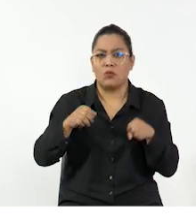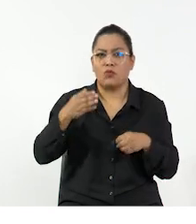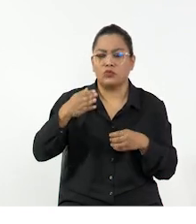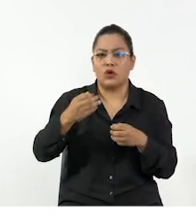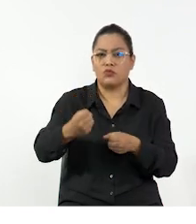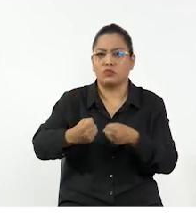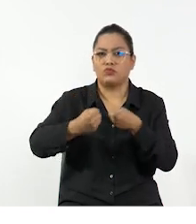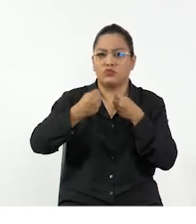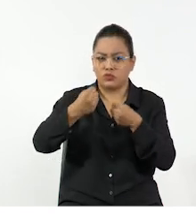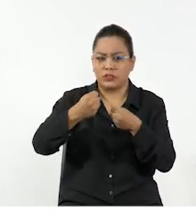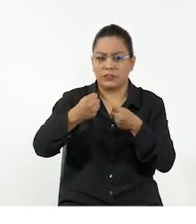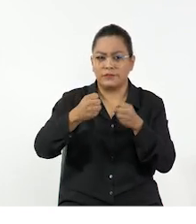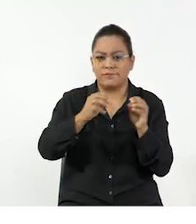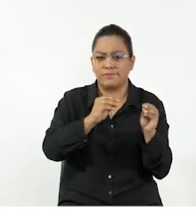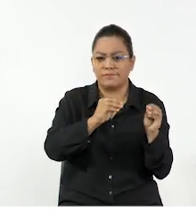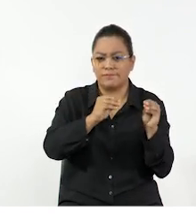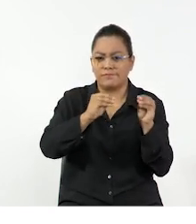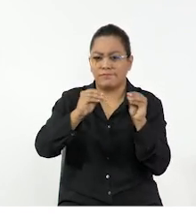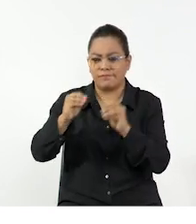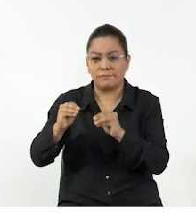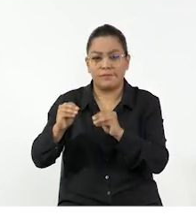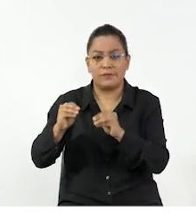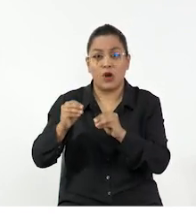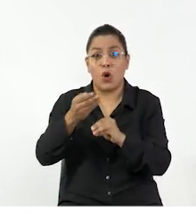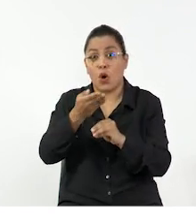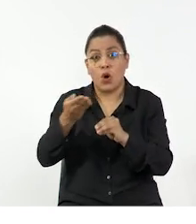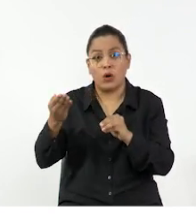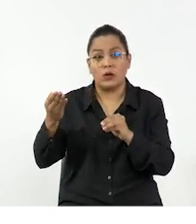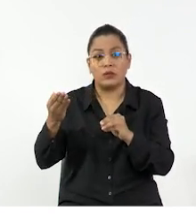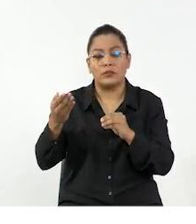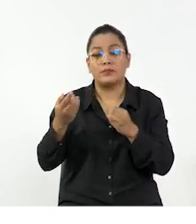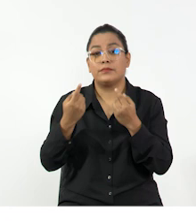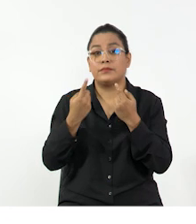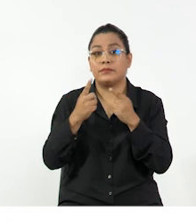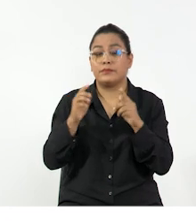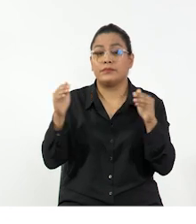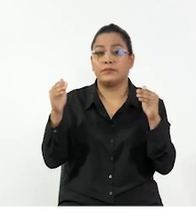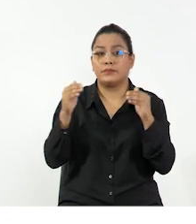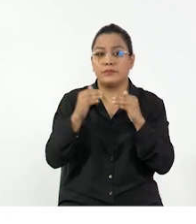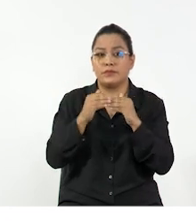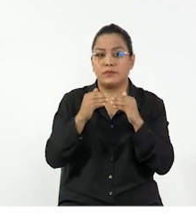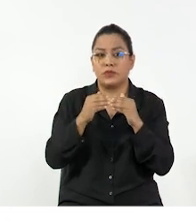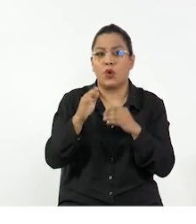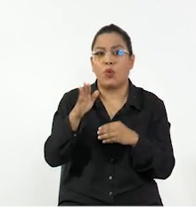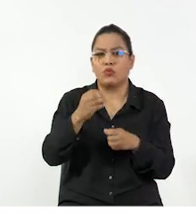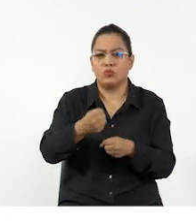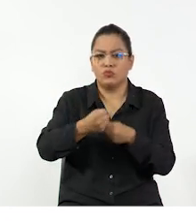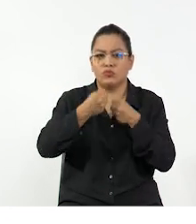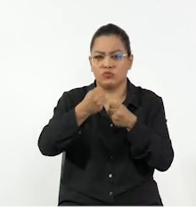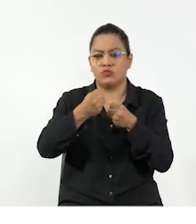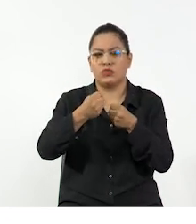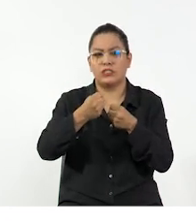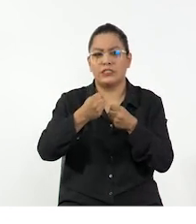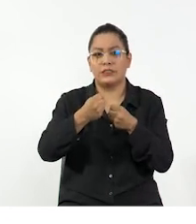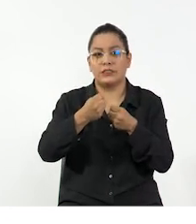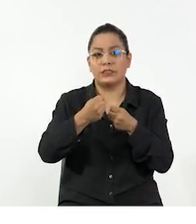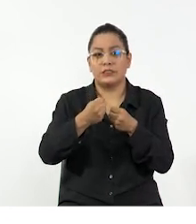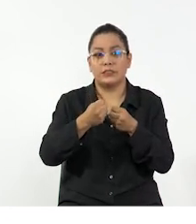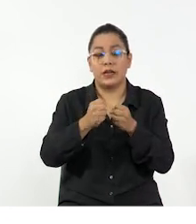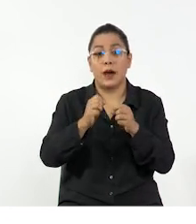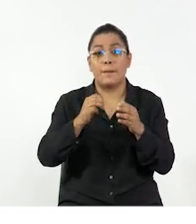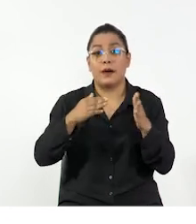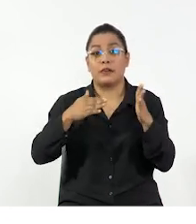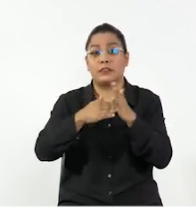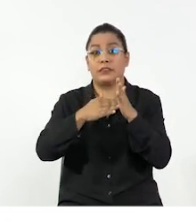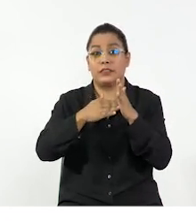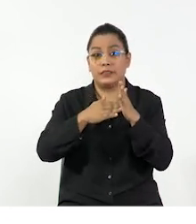mencionar que podemos utilizar fuerzas para desplazar objetos y a la vez podemos ocupar fuerzas